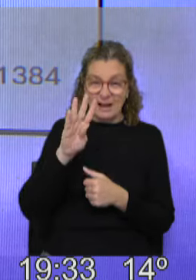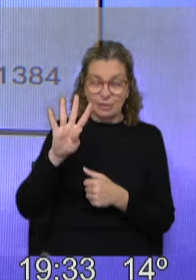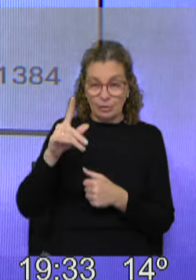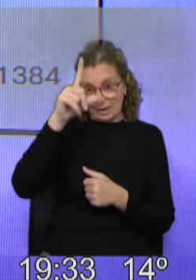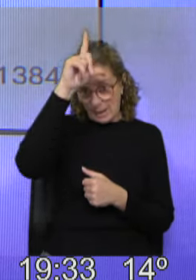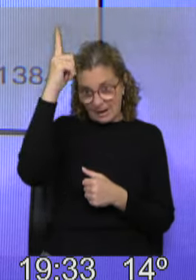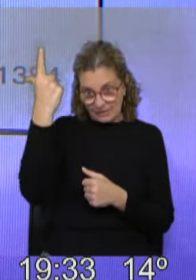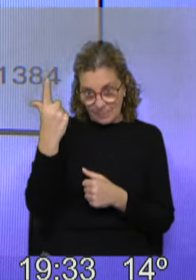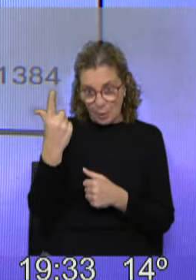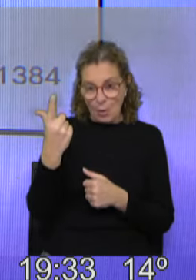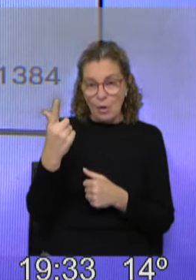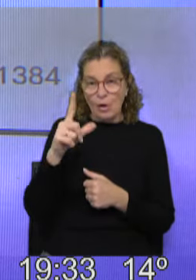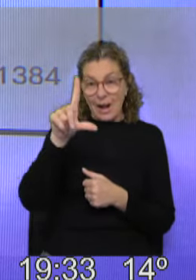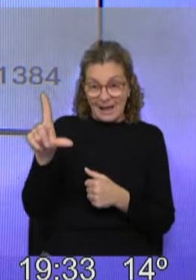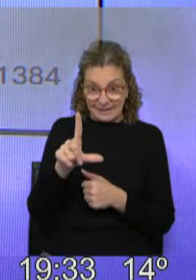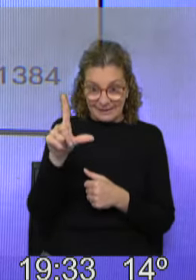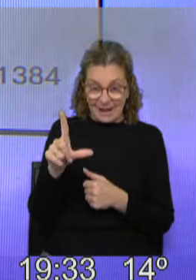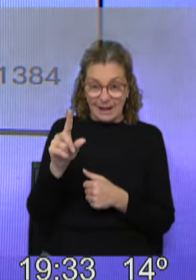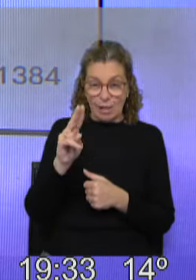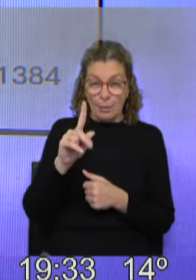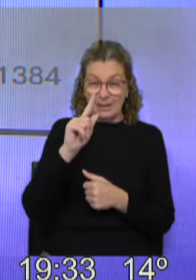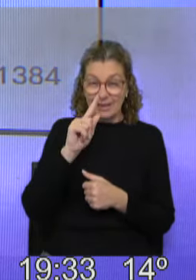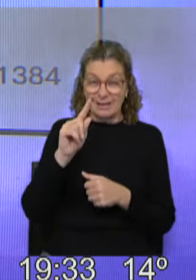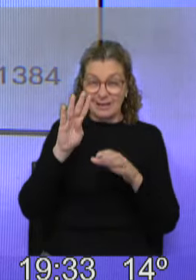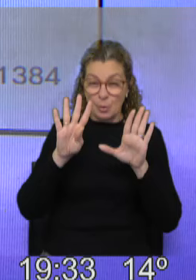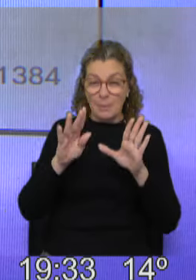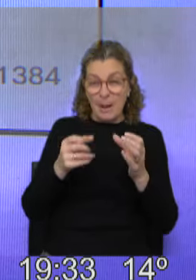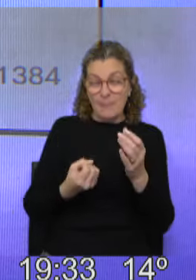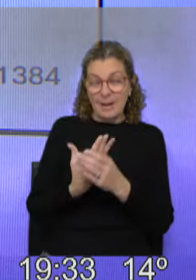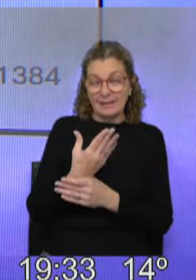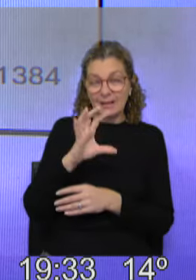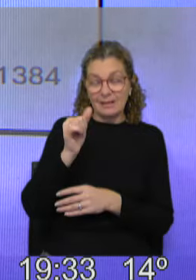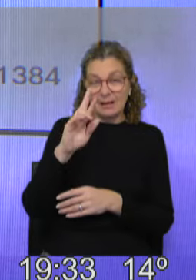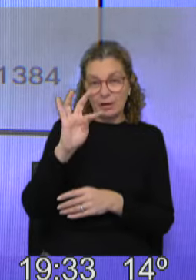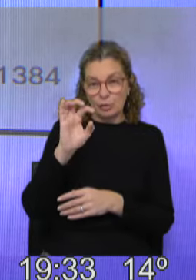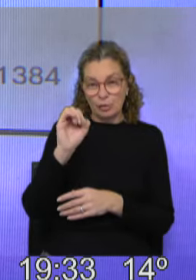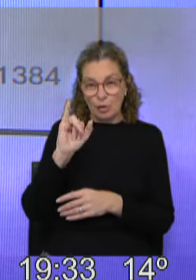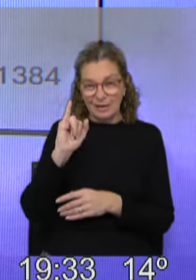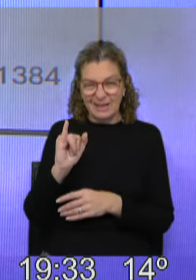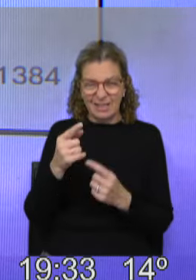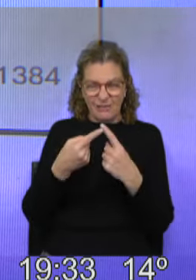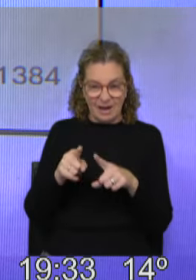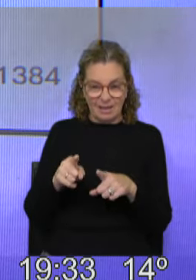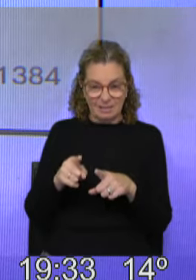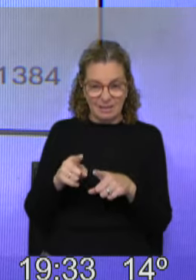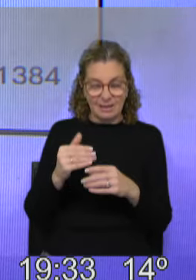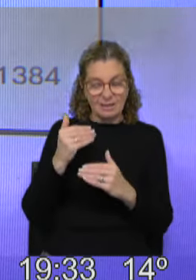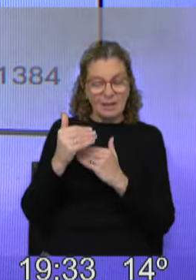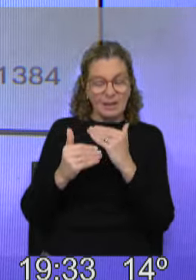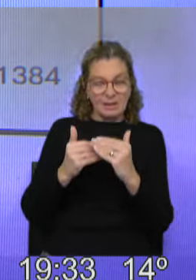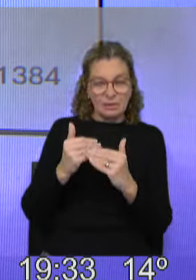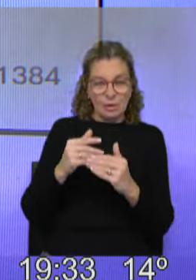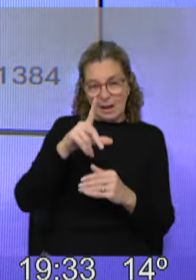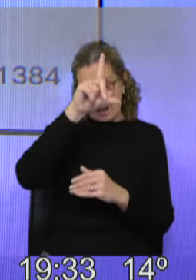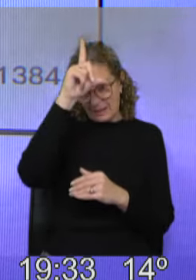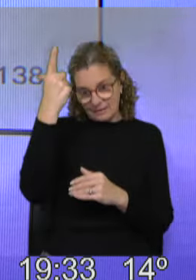Pouco en la Rañaga. 2019 aparece la figura de Sartori, que tiene una dinámica distinta, manteniendo la